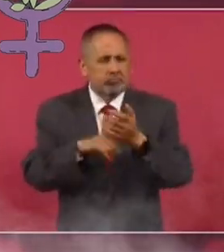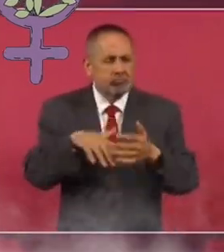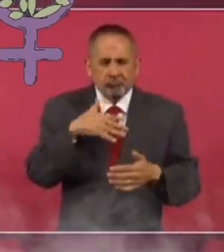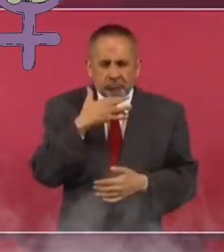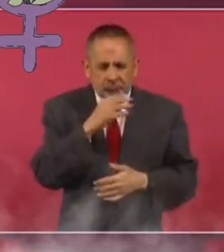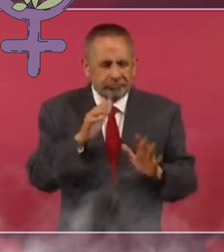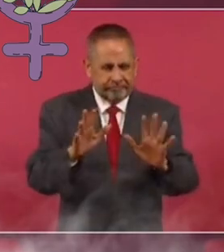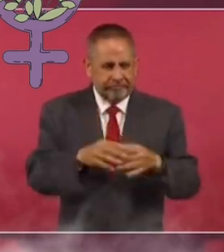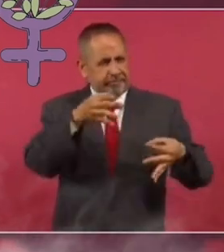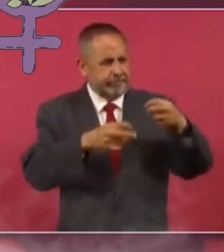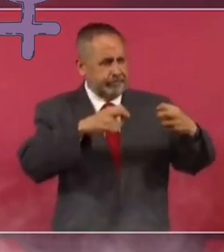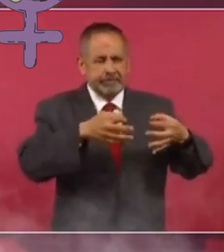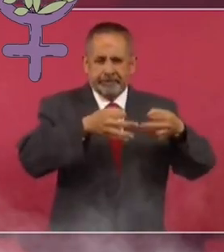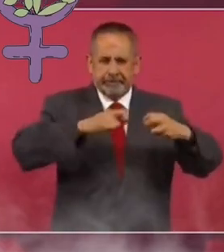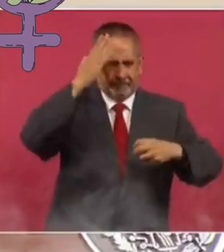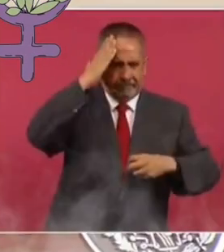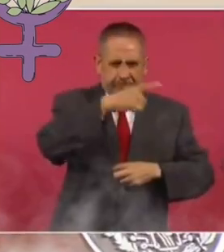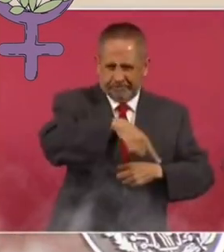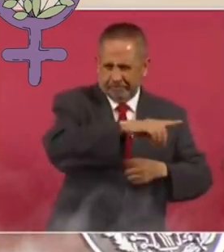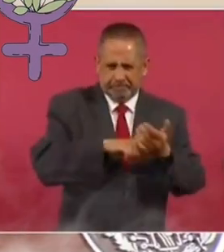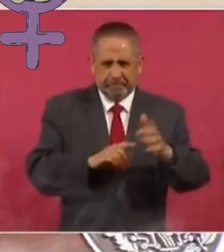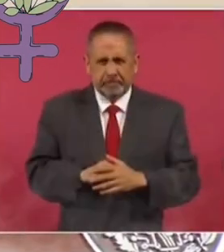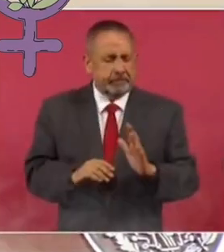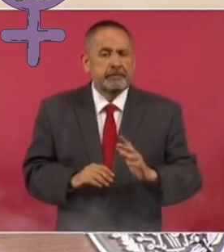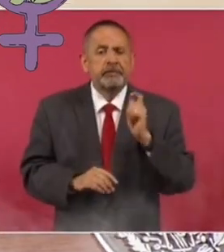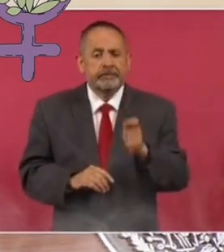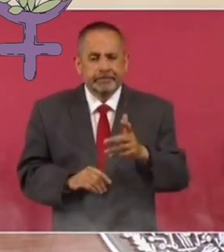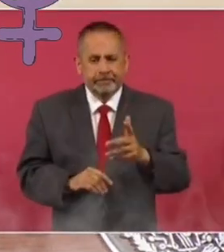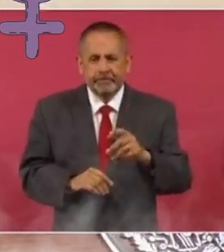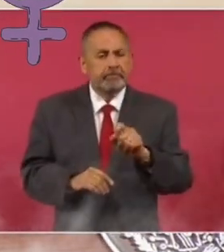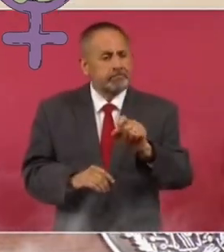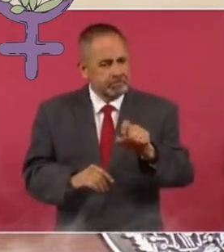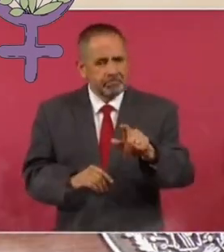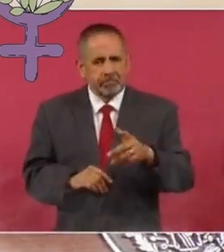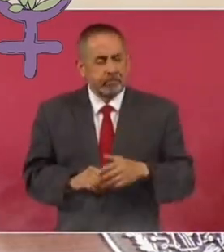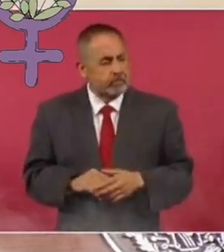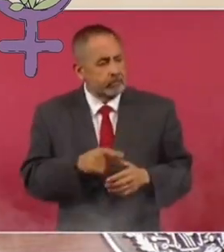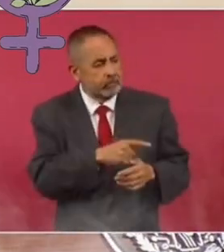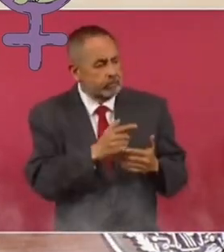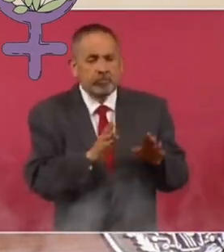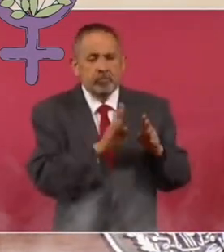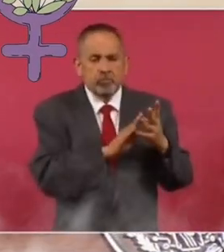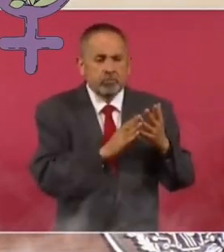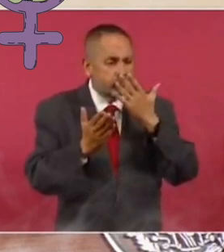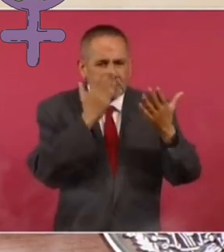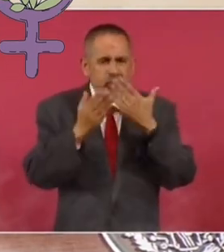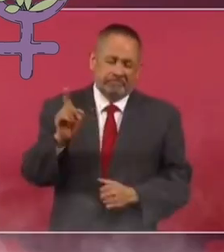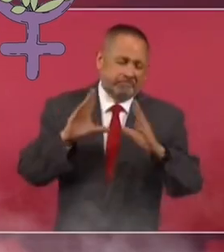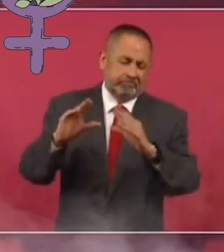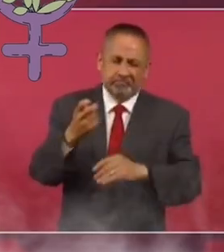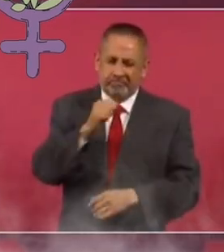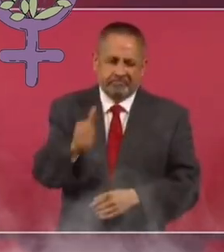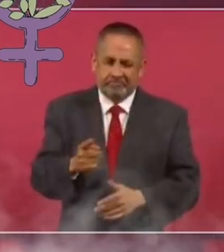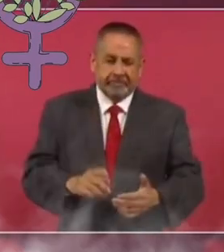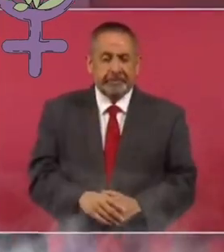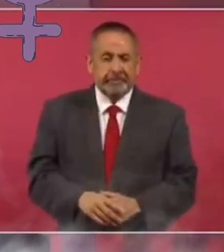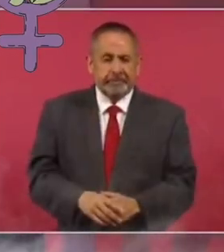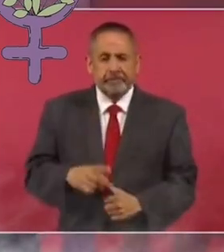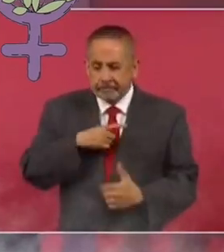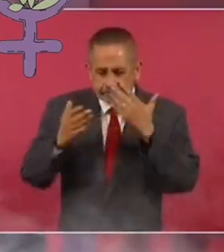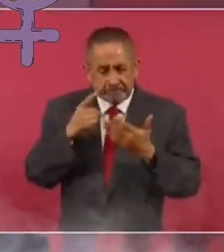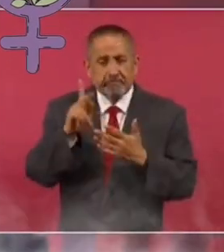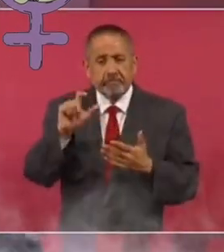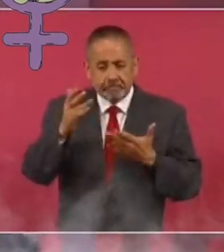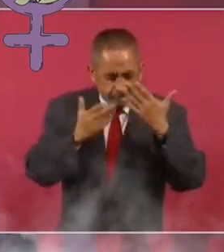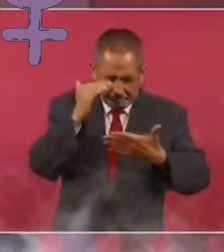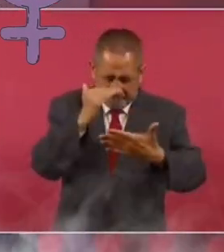incorruptibles, magistrados, ministros. Es también cómo se forman en las escuelas de derecho. Hay que revisar